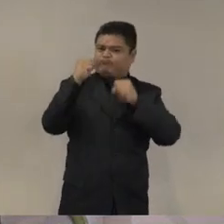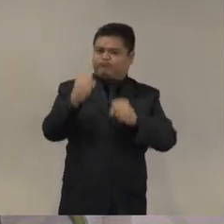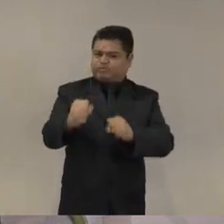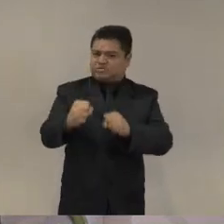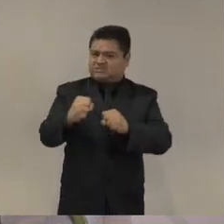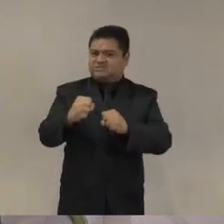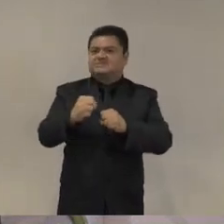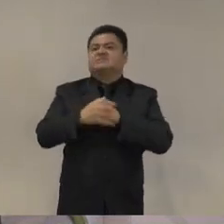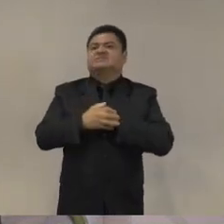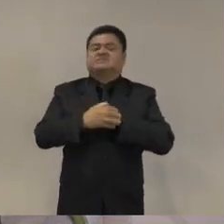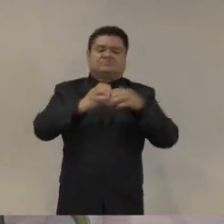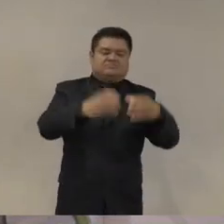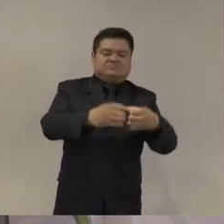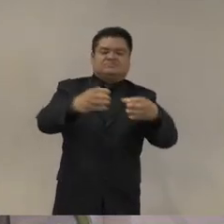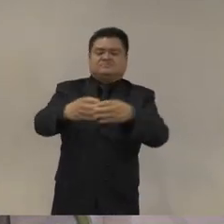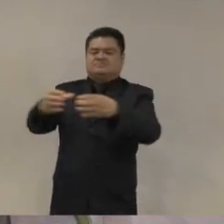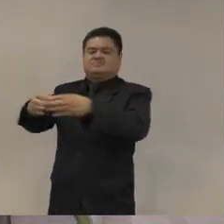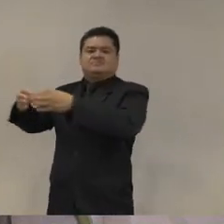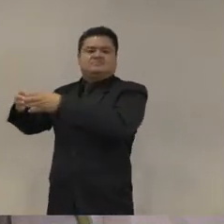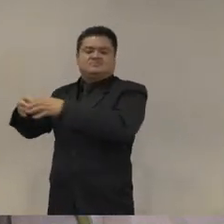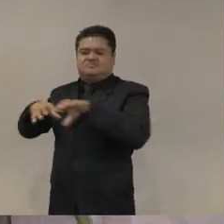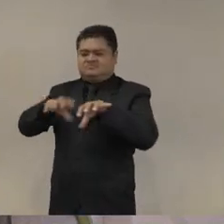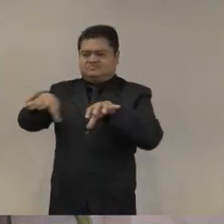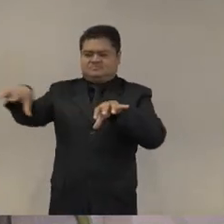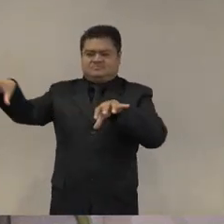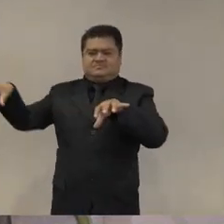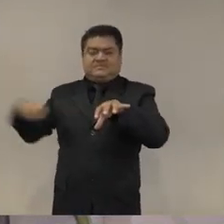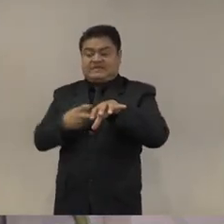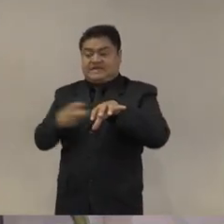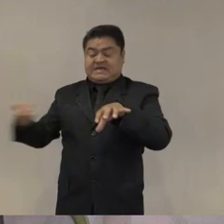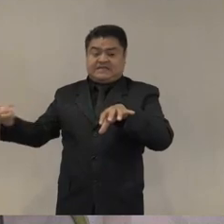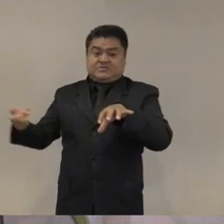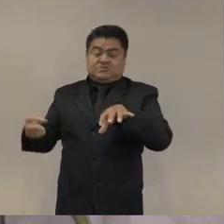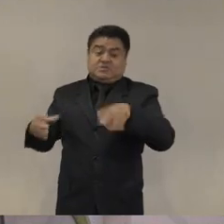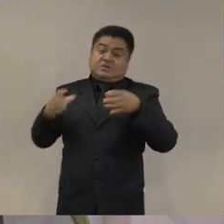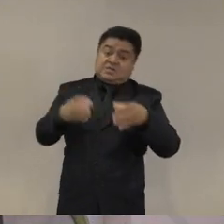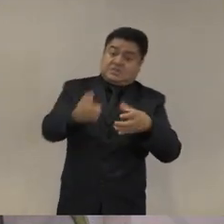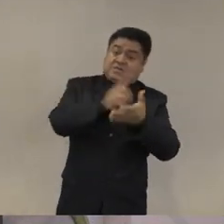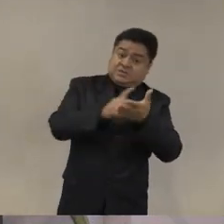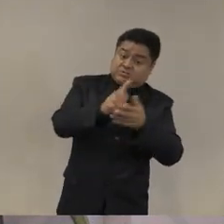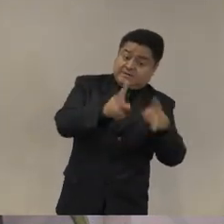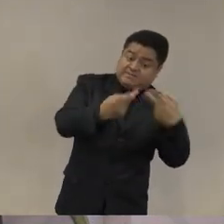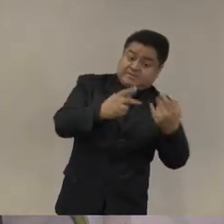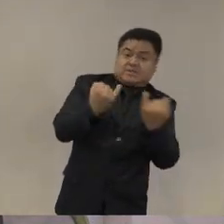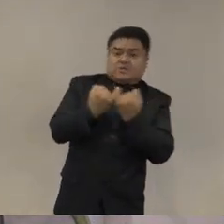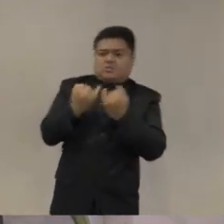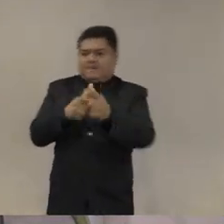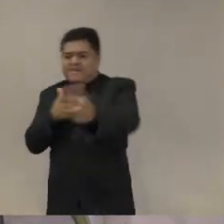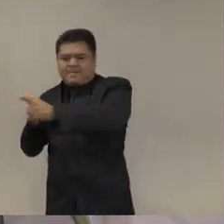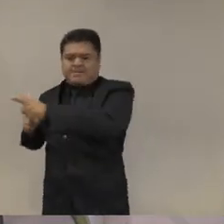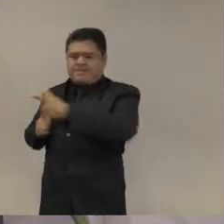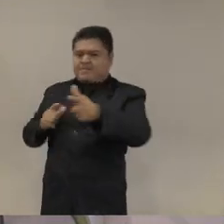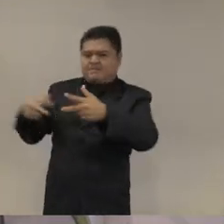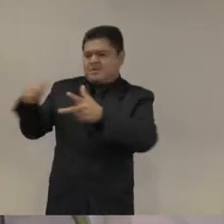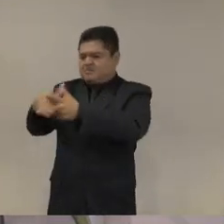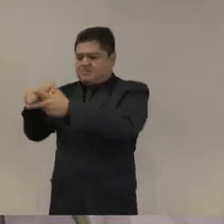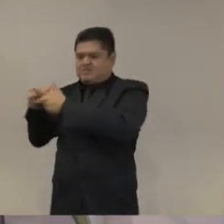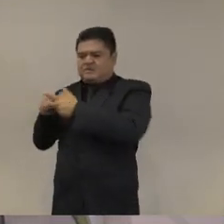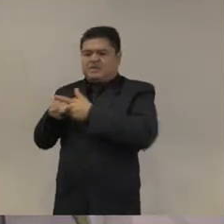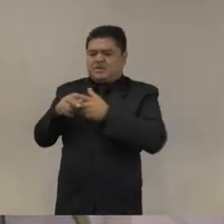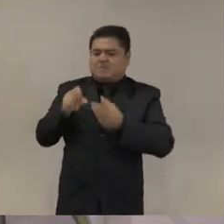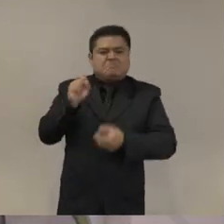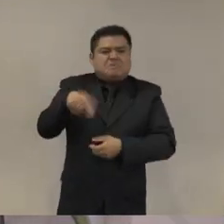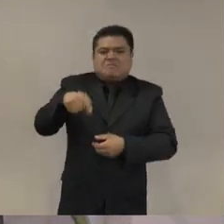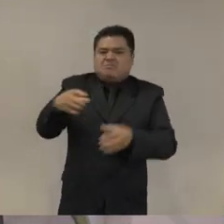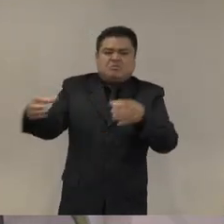organizado son dos caras de una misma moneda y de un círculo vicioso del que no podemos